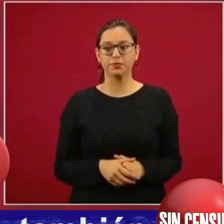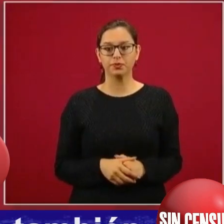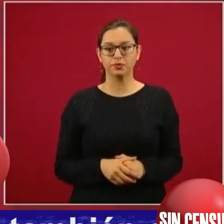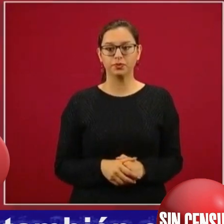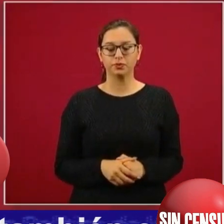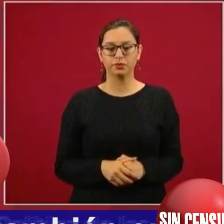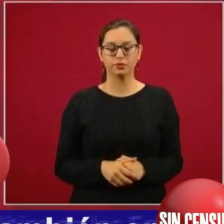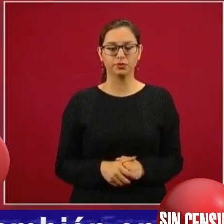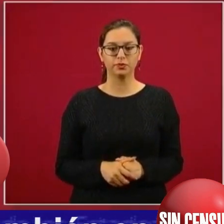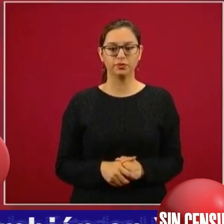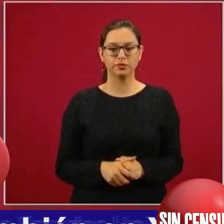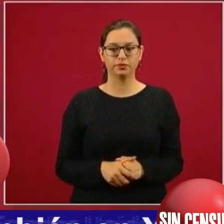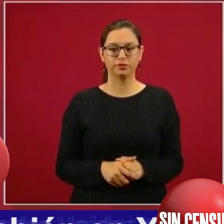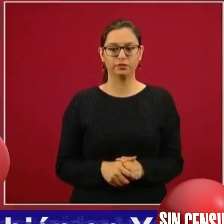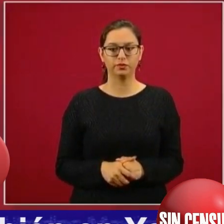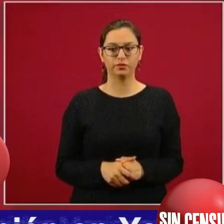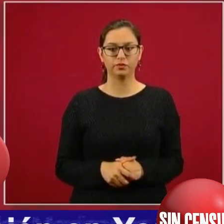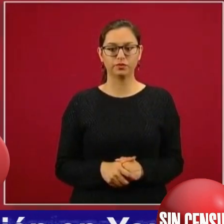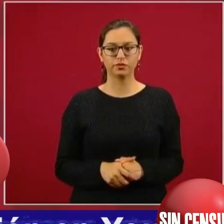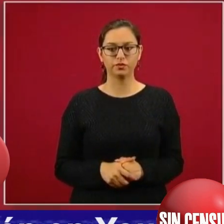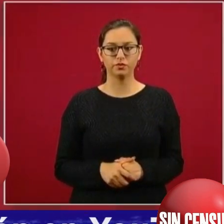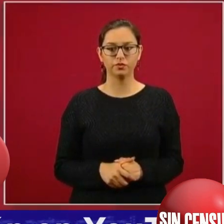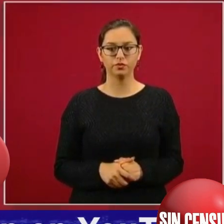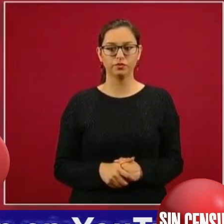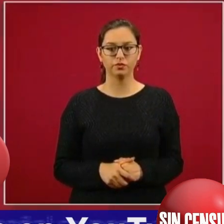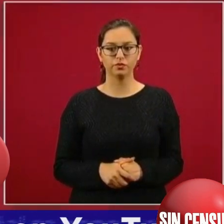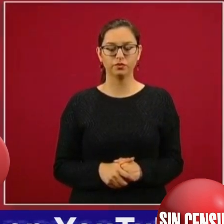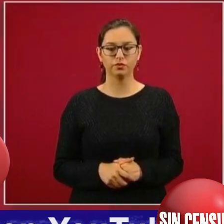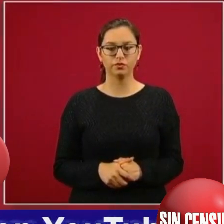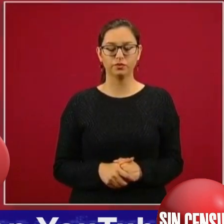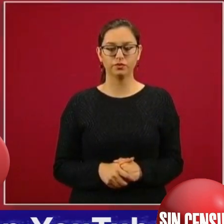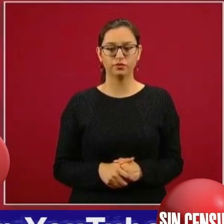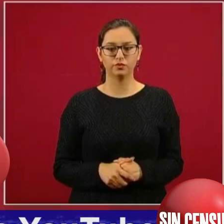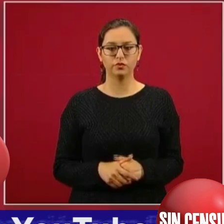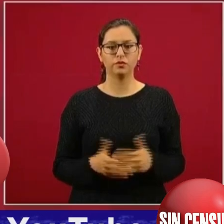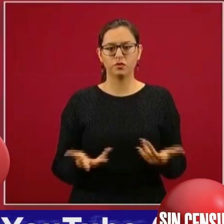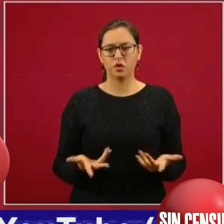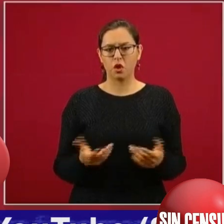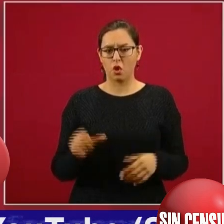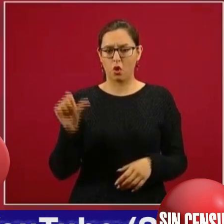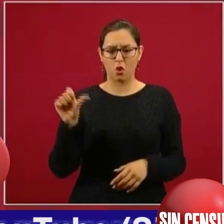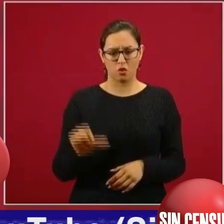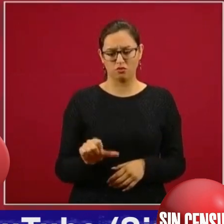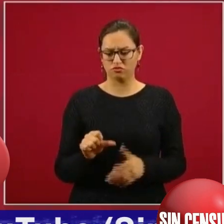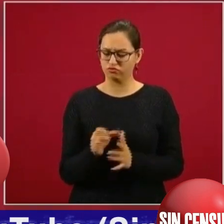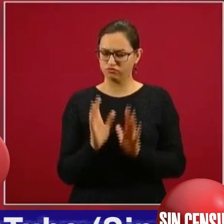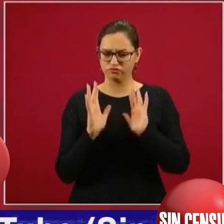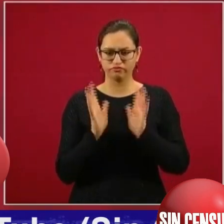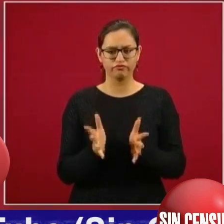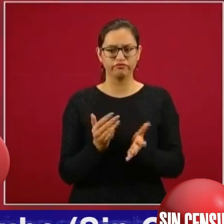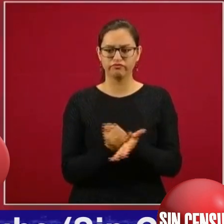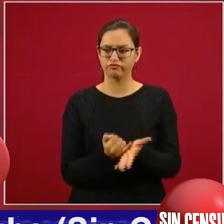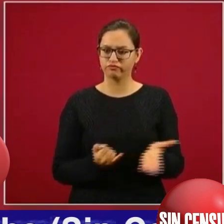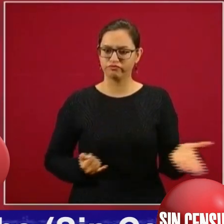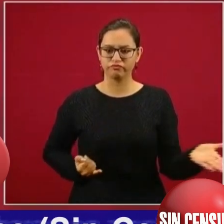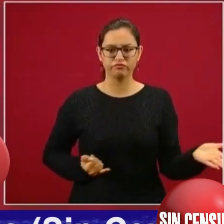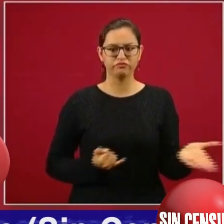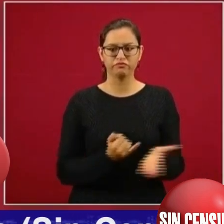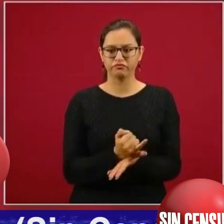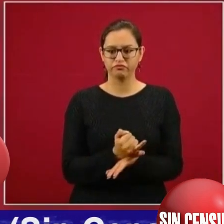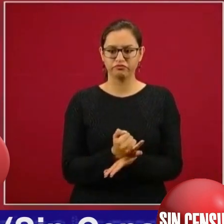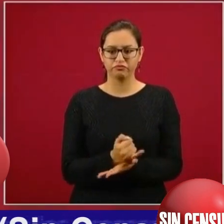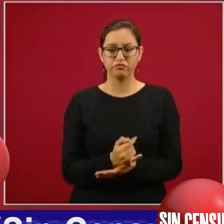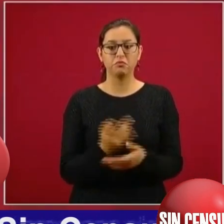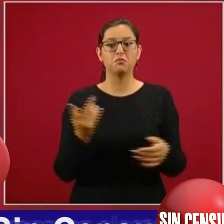reiniciar los trabajos para concluir con la termoeléctrica